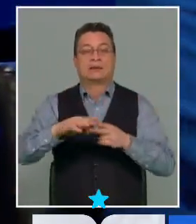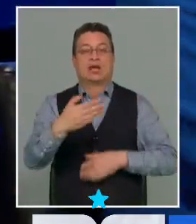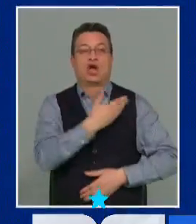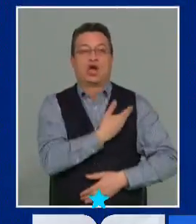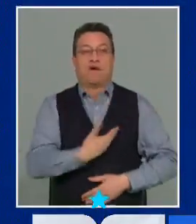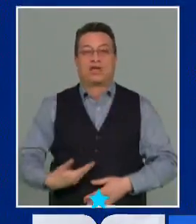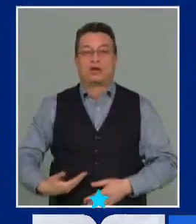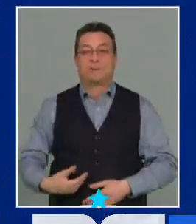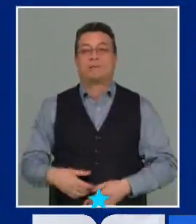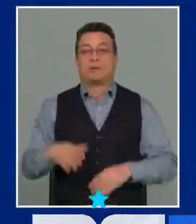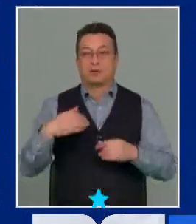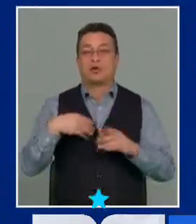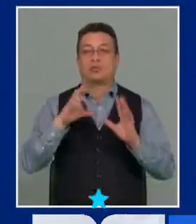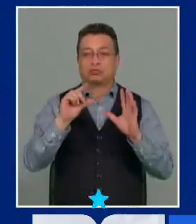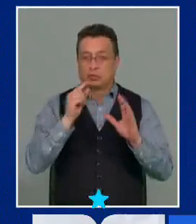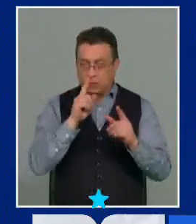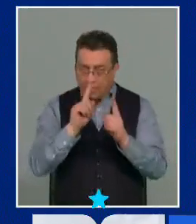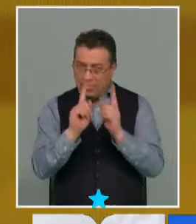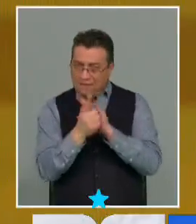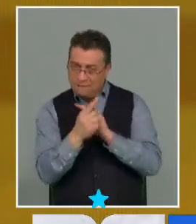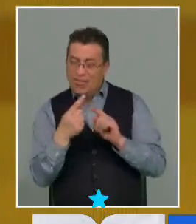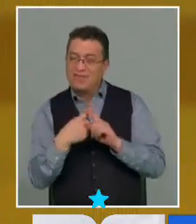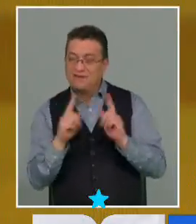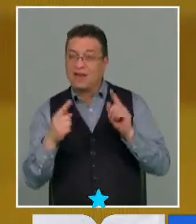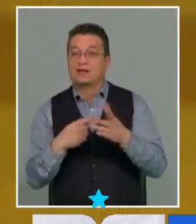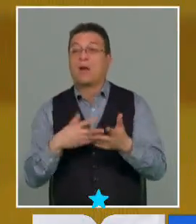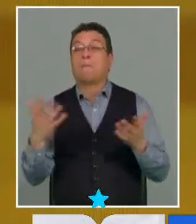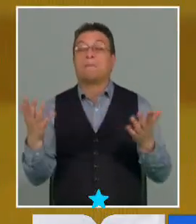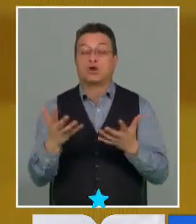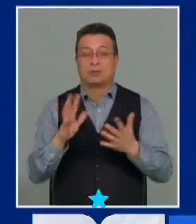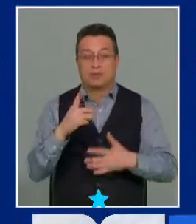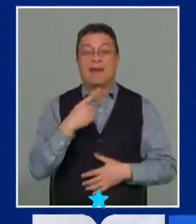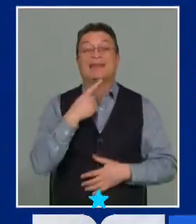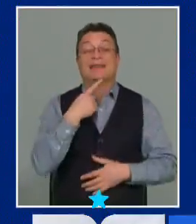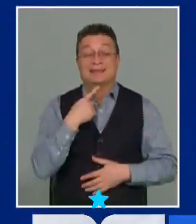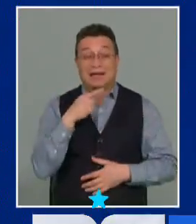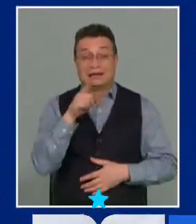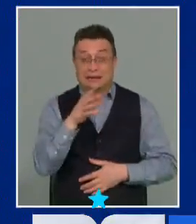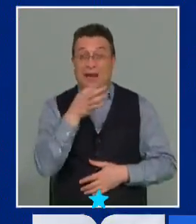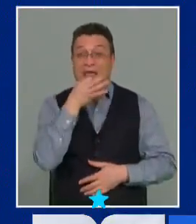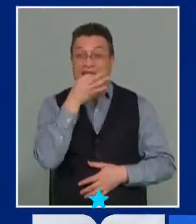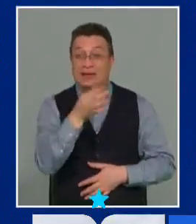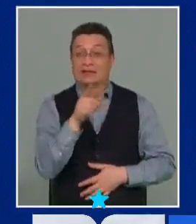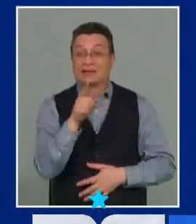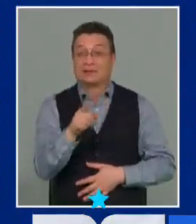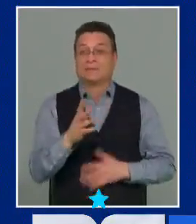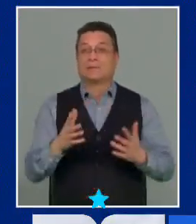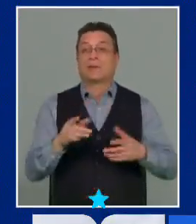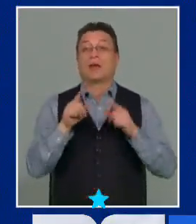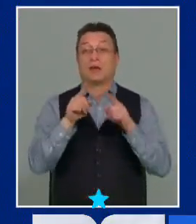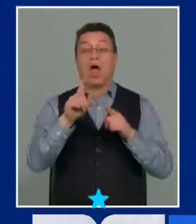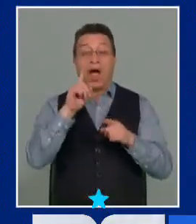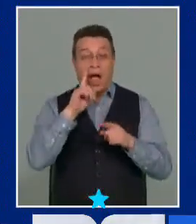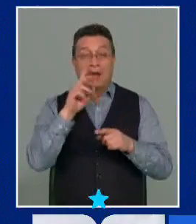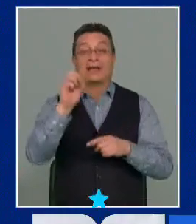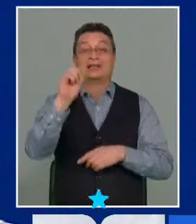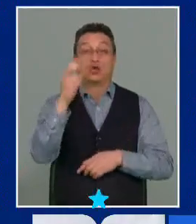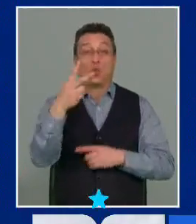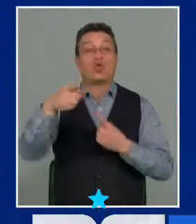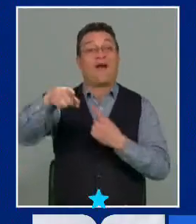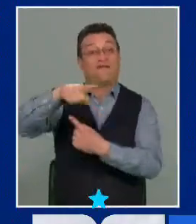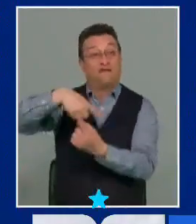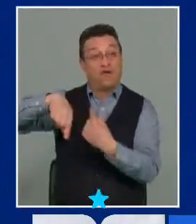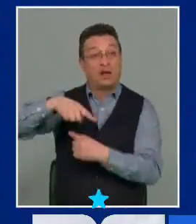Tomás. Tengo un matiz inverso con Marisol. ¿Por qué razón? Porque es interesante lo que ella dice. Como hay segunda vuelta,